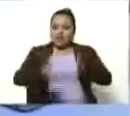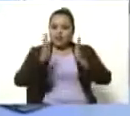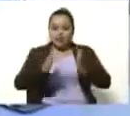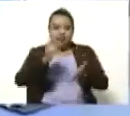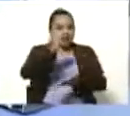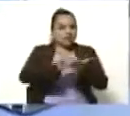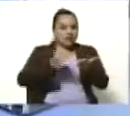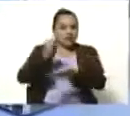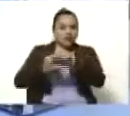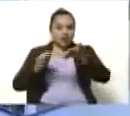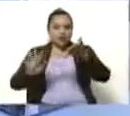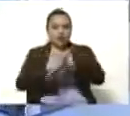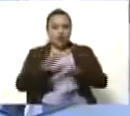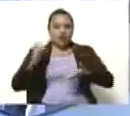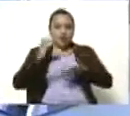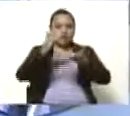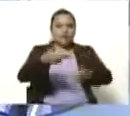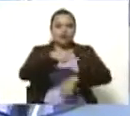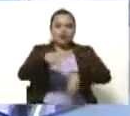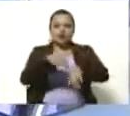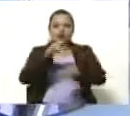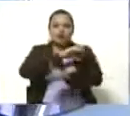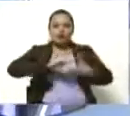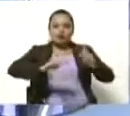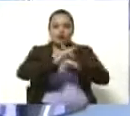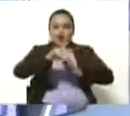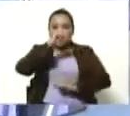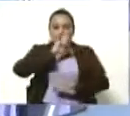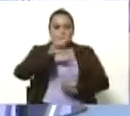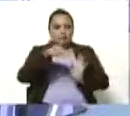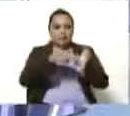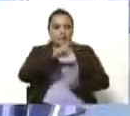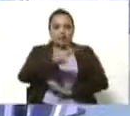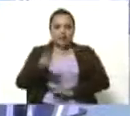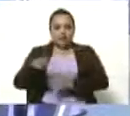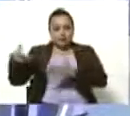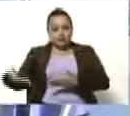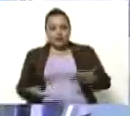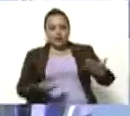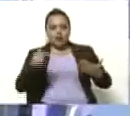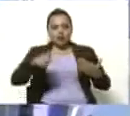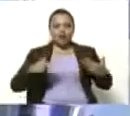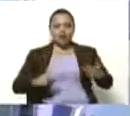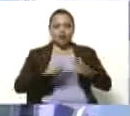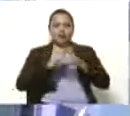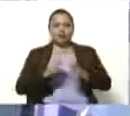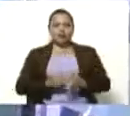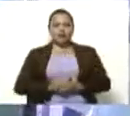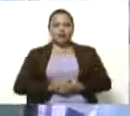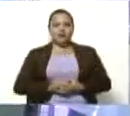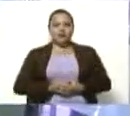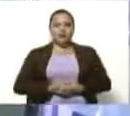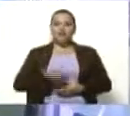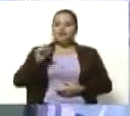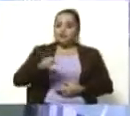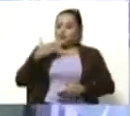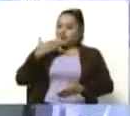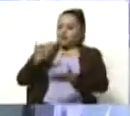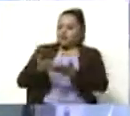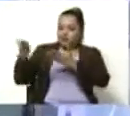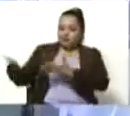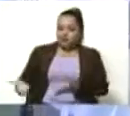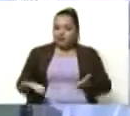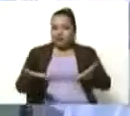inscripciones para lo que sería el Premio Nacional de Cultura 2022, bienvenida a nuestro punto de encuentro. Muchísimas gracias, gracias por la invitación, gracias por nuevamente